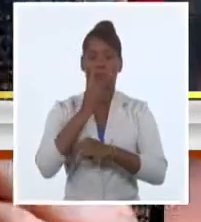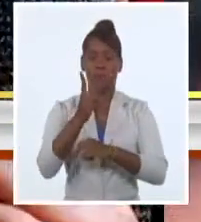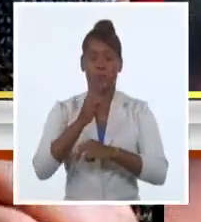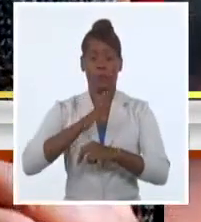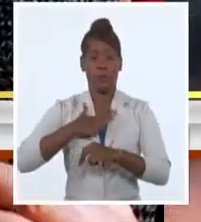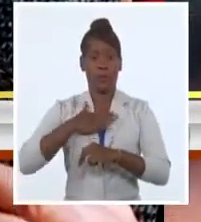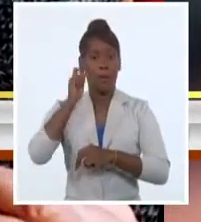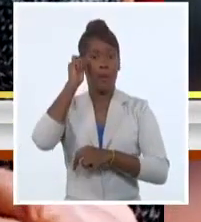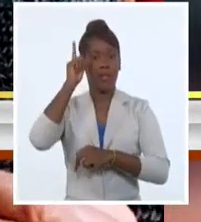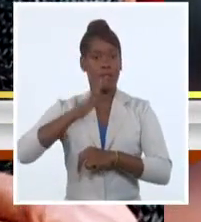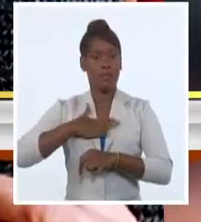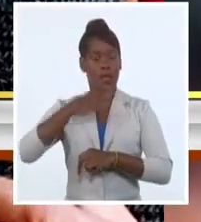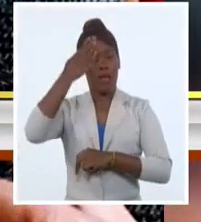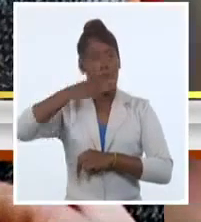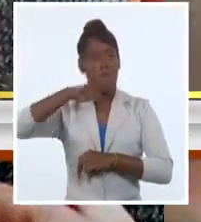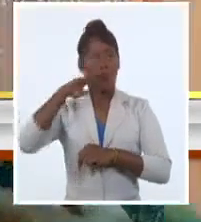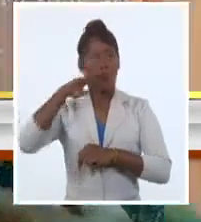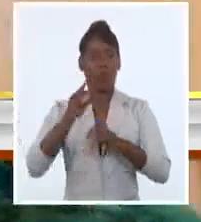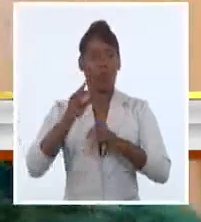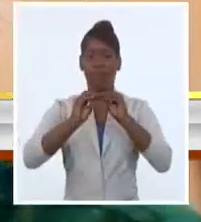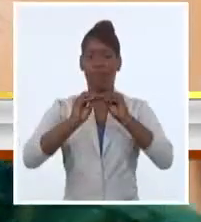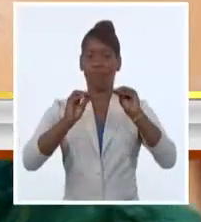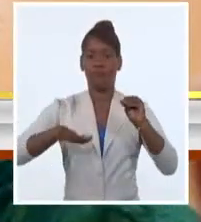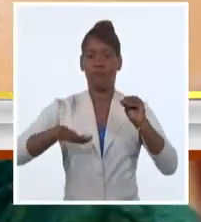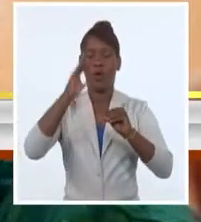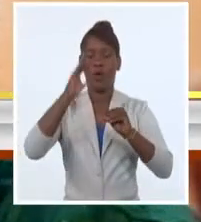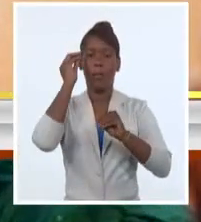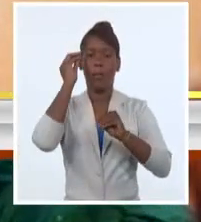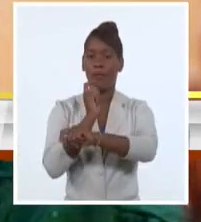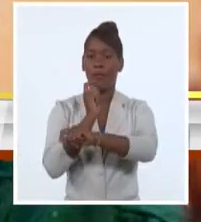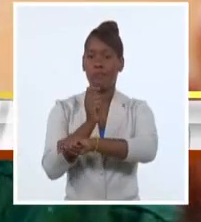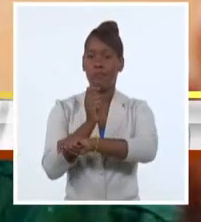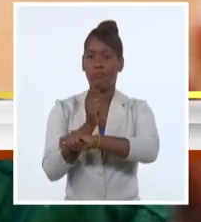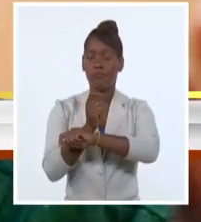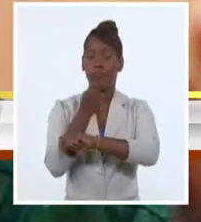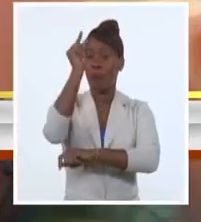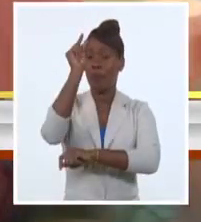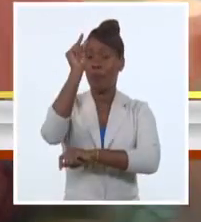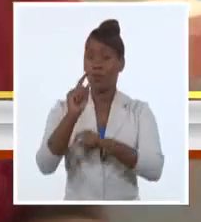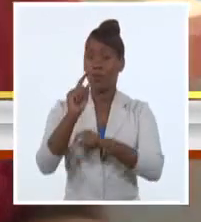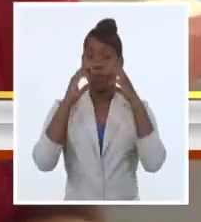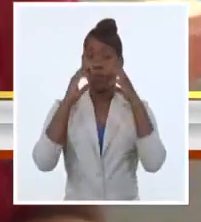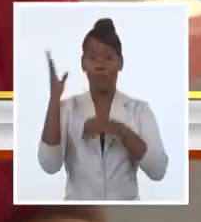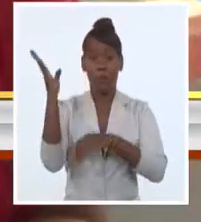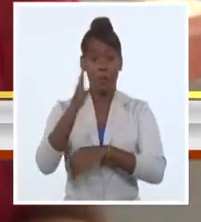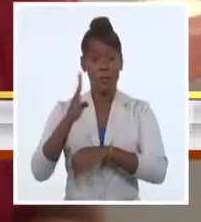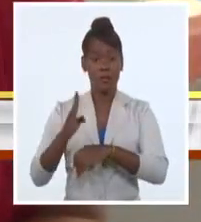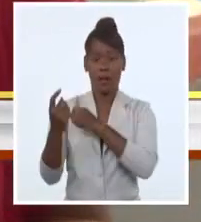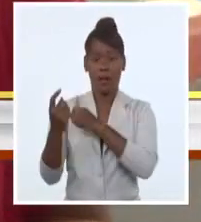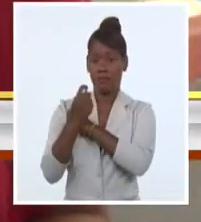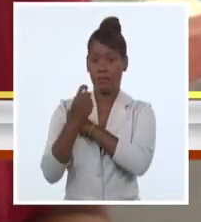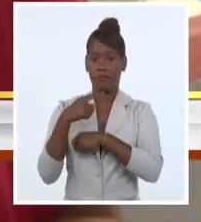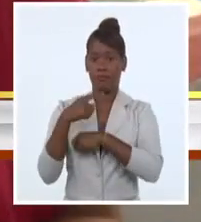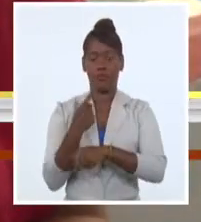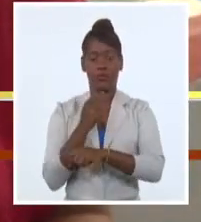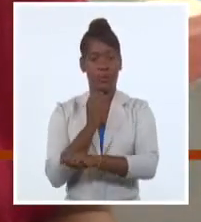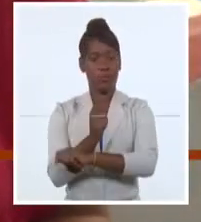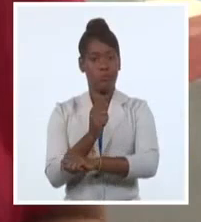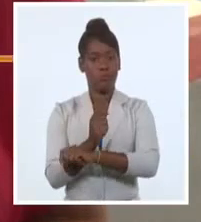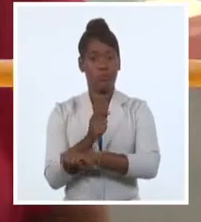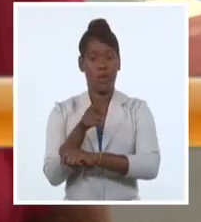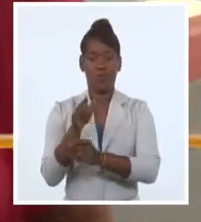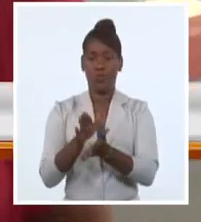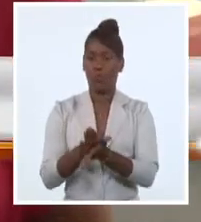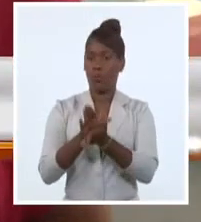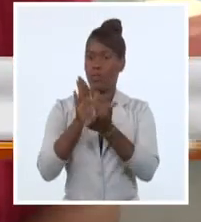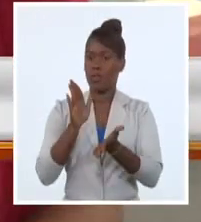cubanas y la aplicación de los principios educativos del brasileño Paulo Freire. Implica comprometernos con cada uno